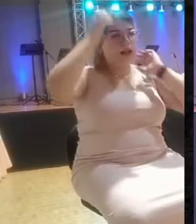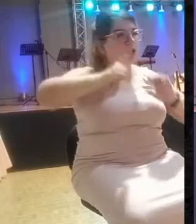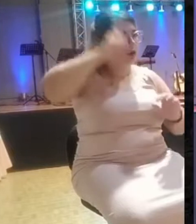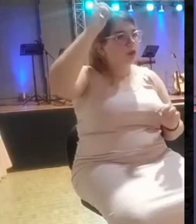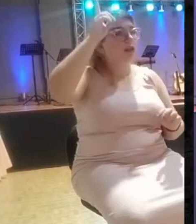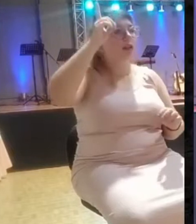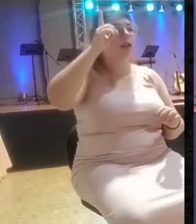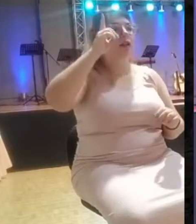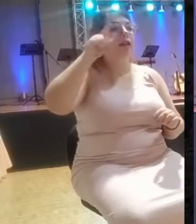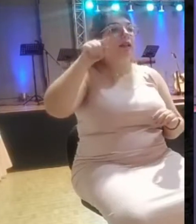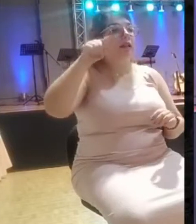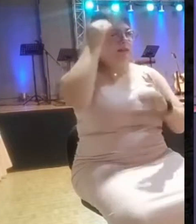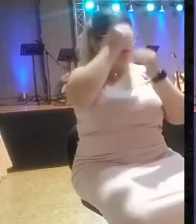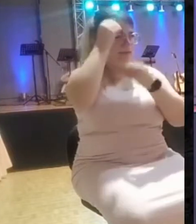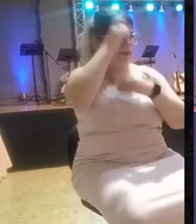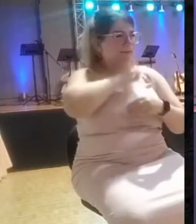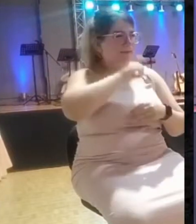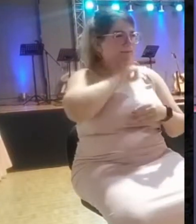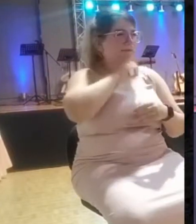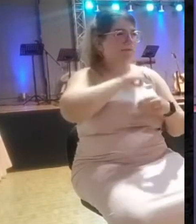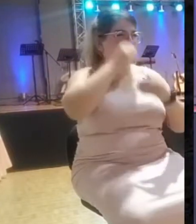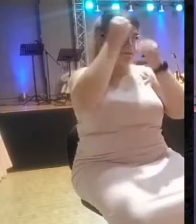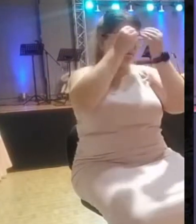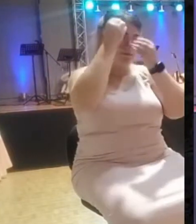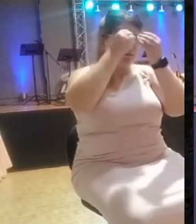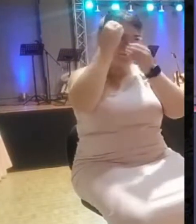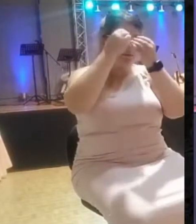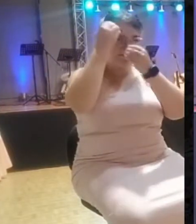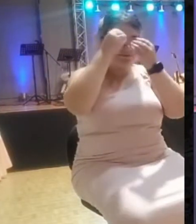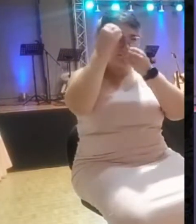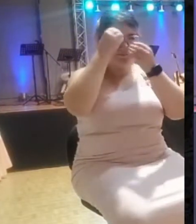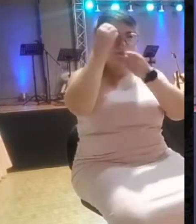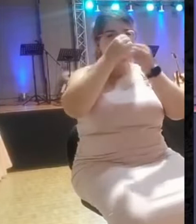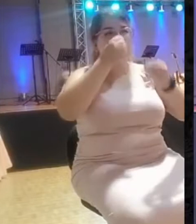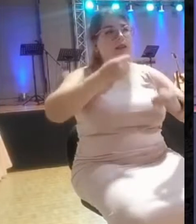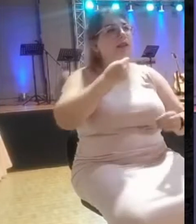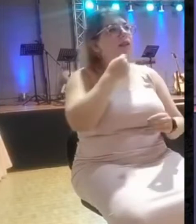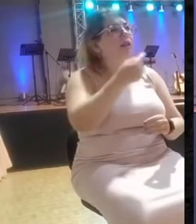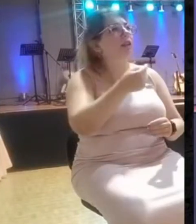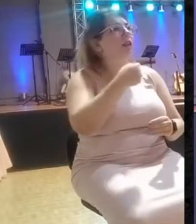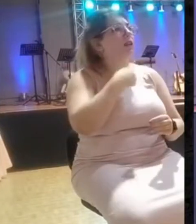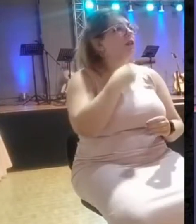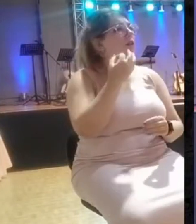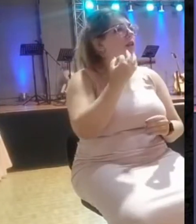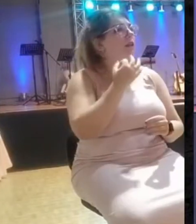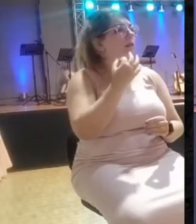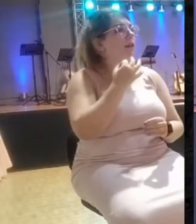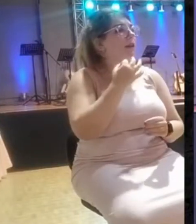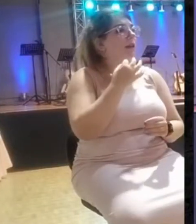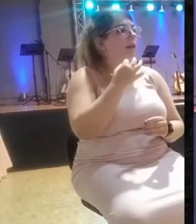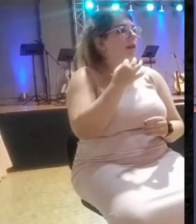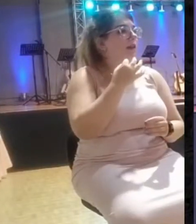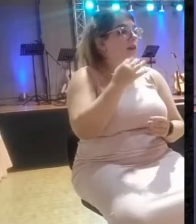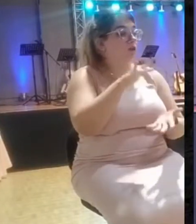él pensó en su mente una maldad terrible y dijo, tengo que evitar que cuando llegan las